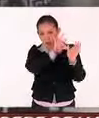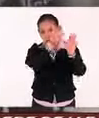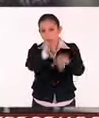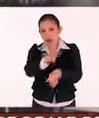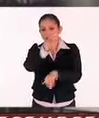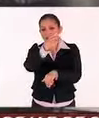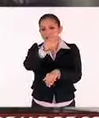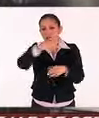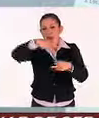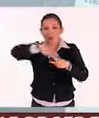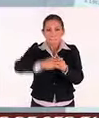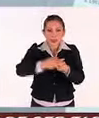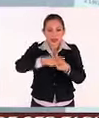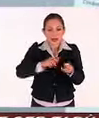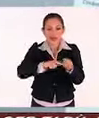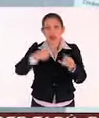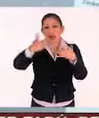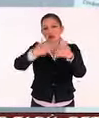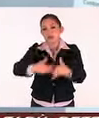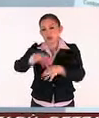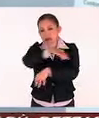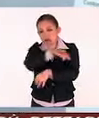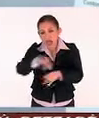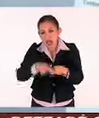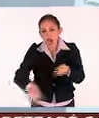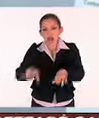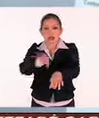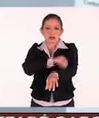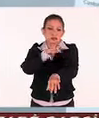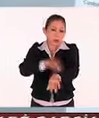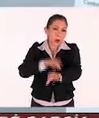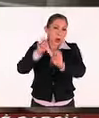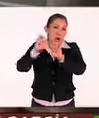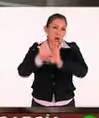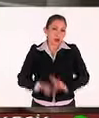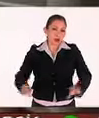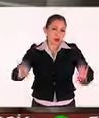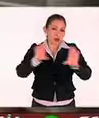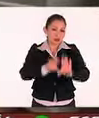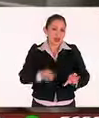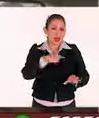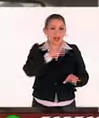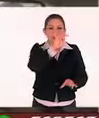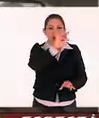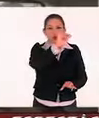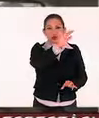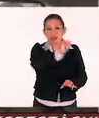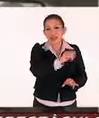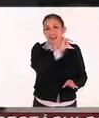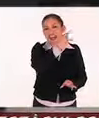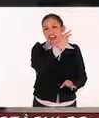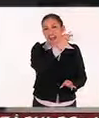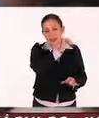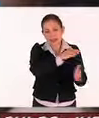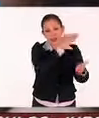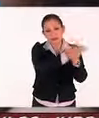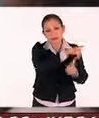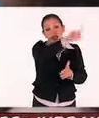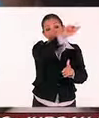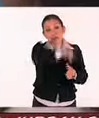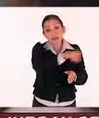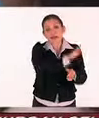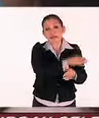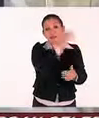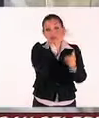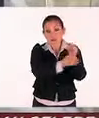a ingeniería mecánica, industrial, eléctrica, electrónica o computación en la facultad de ingeniería en Ciudad Universitaria y después solicitar